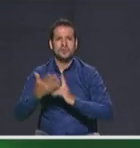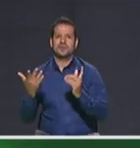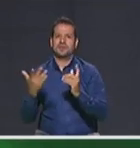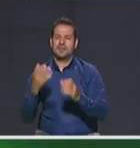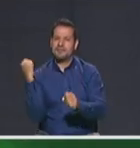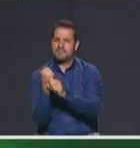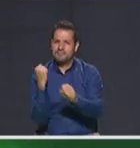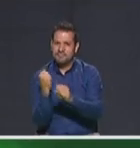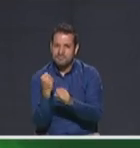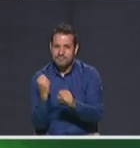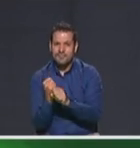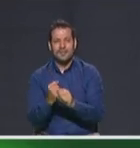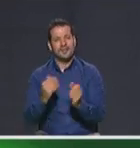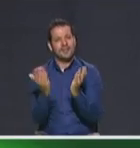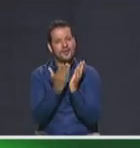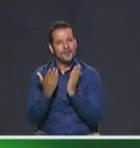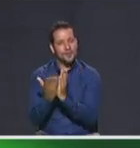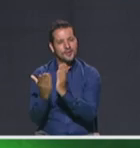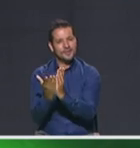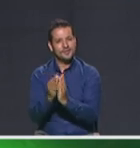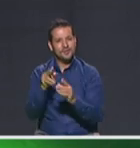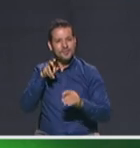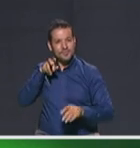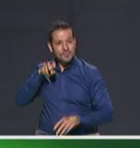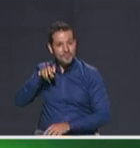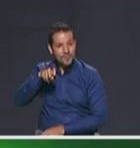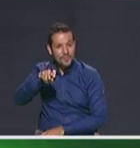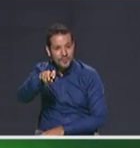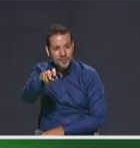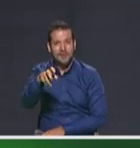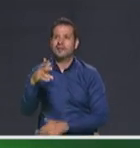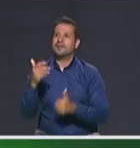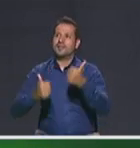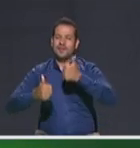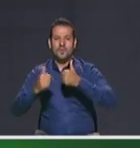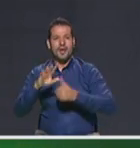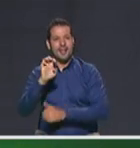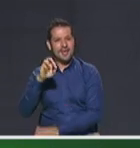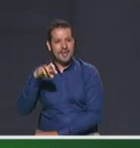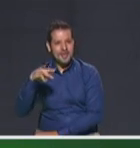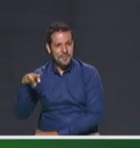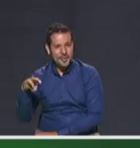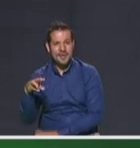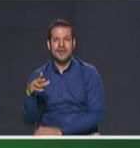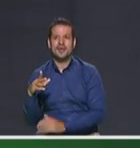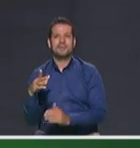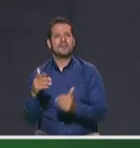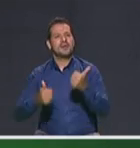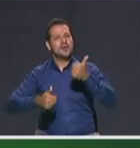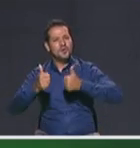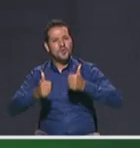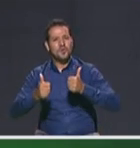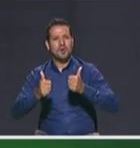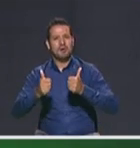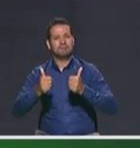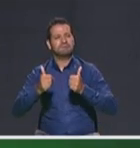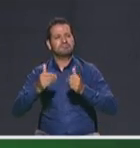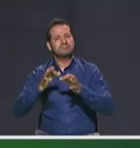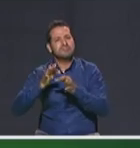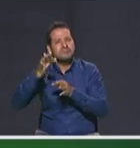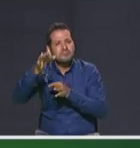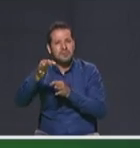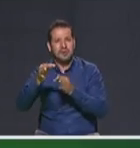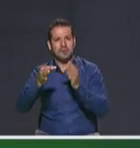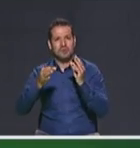empleo y educación, movilidad y medio ambiente y finalmente EPM Hidroituango. Cada uno tiene un minuto para responder, algunas de estas temáticas tienen